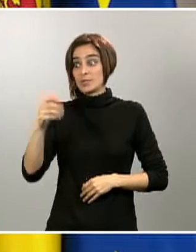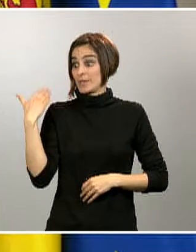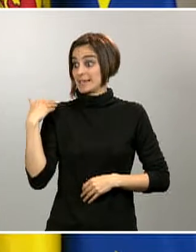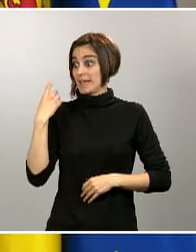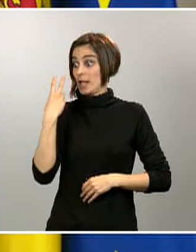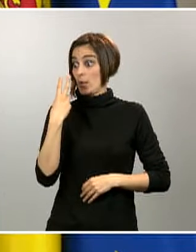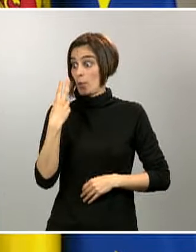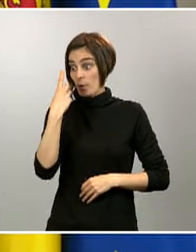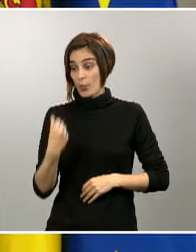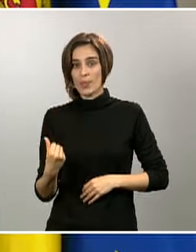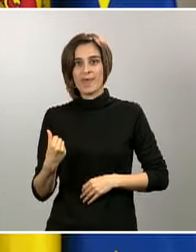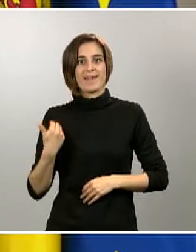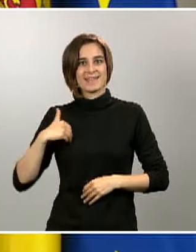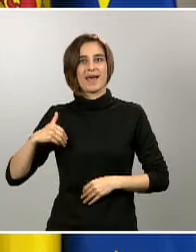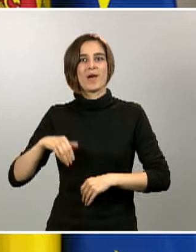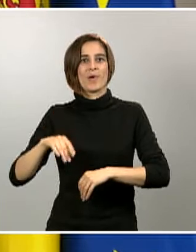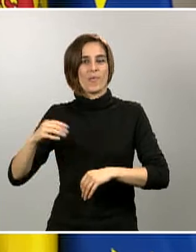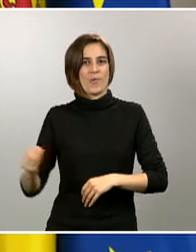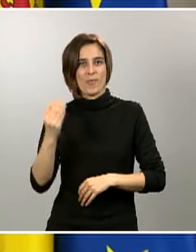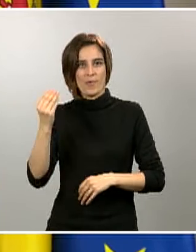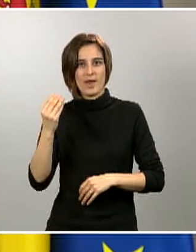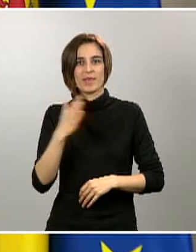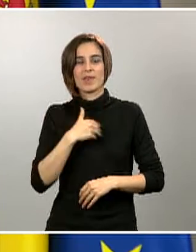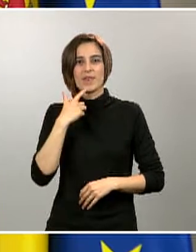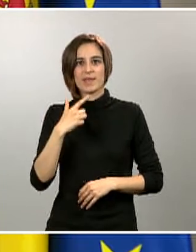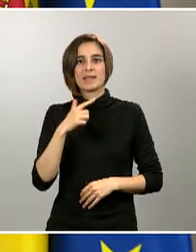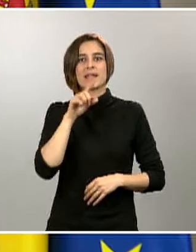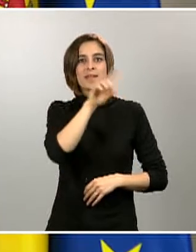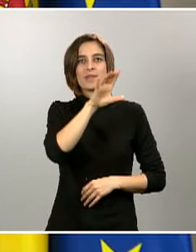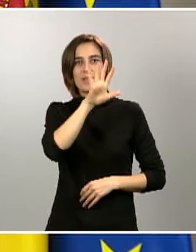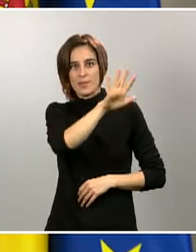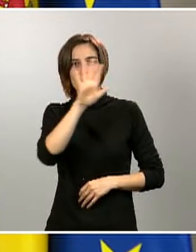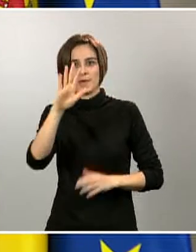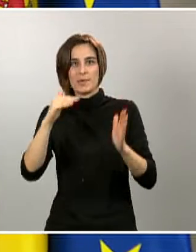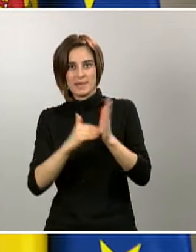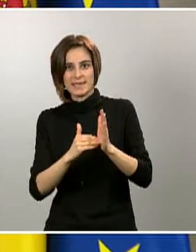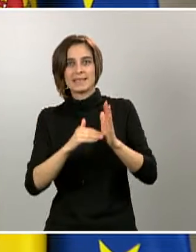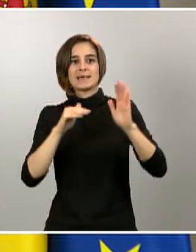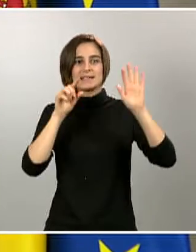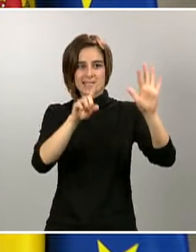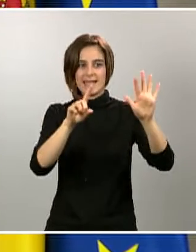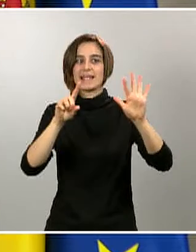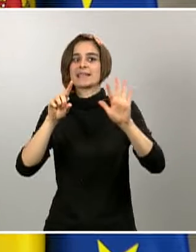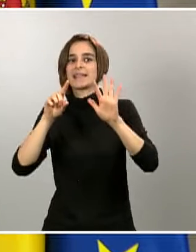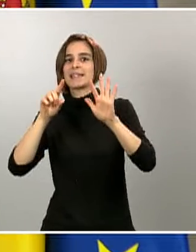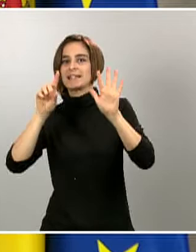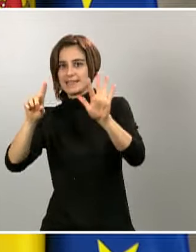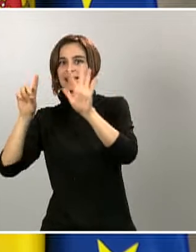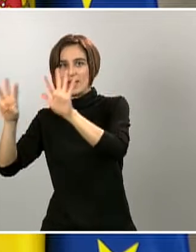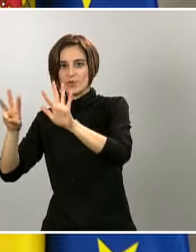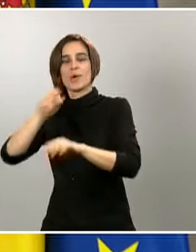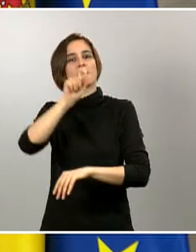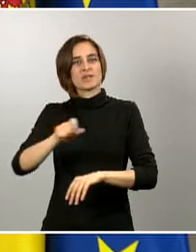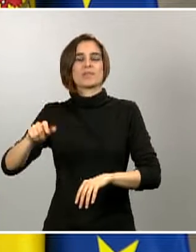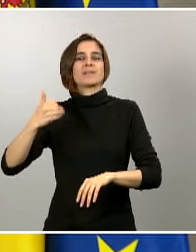55.668 personas curadas. Son unos datos que nos confirman